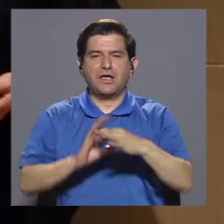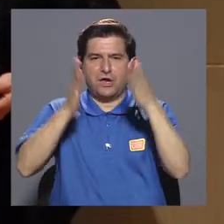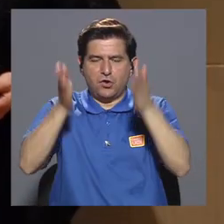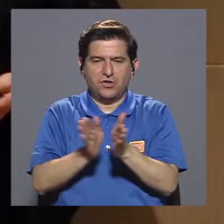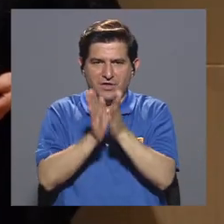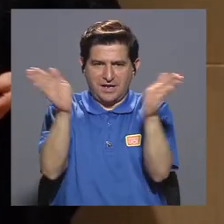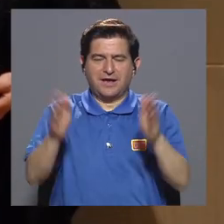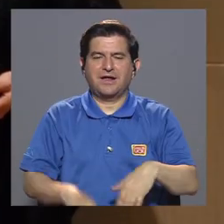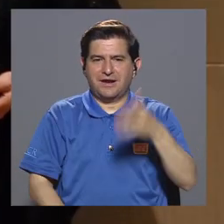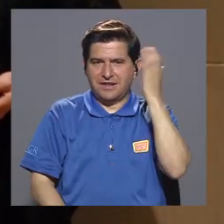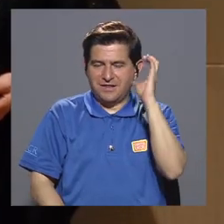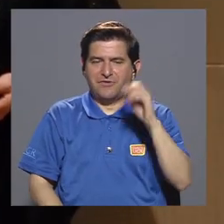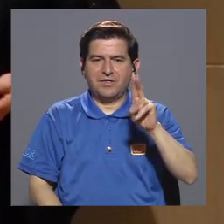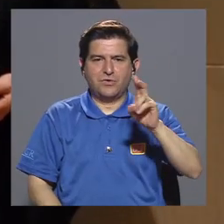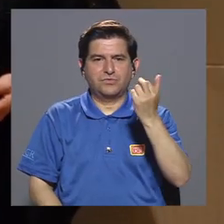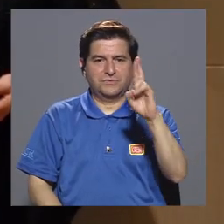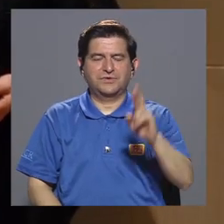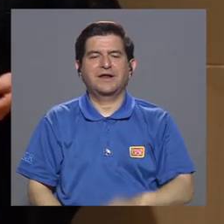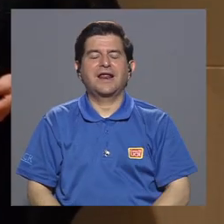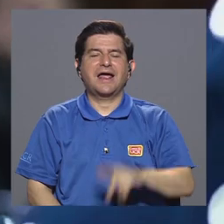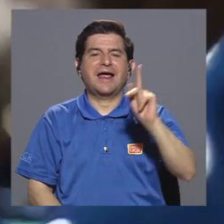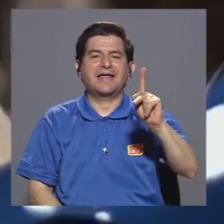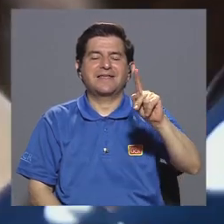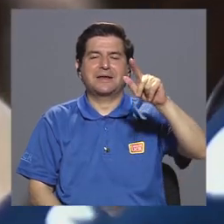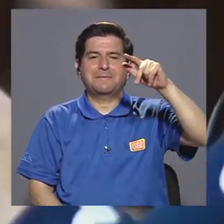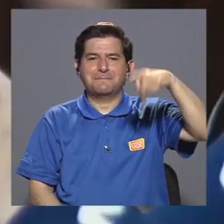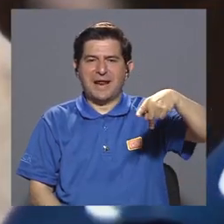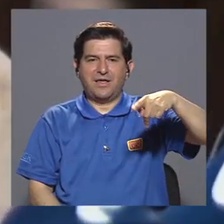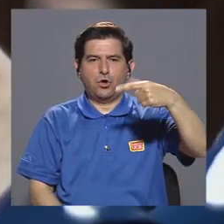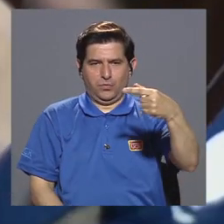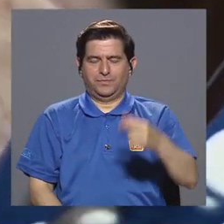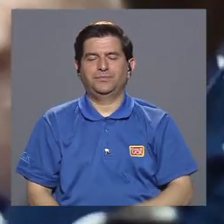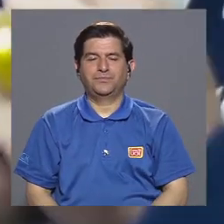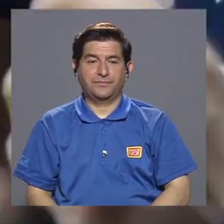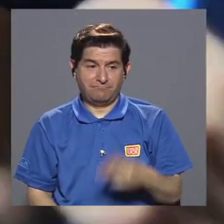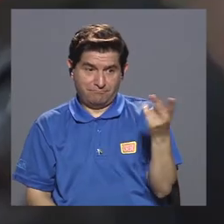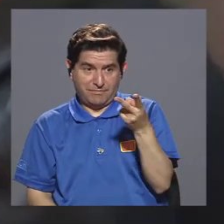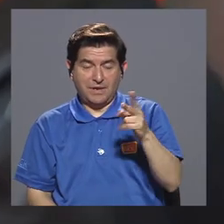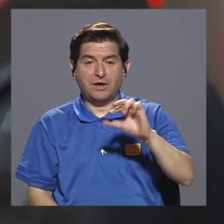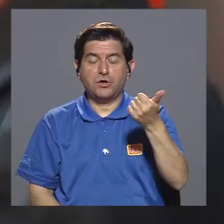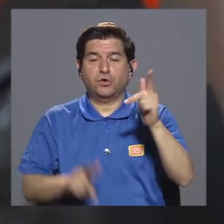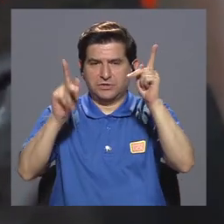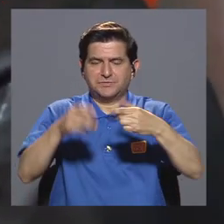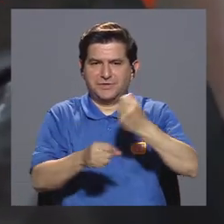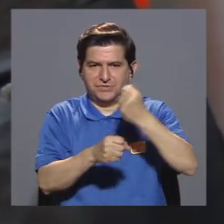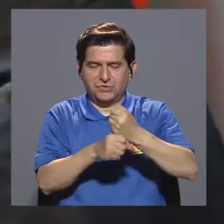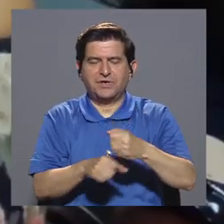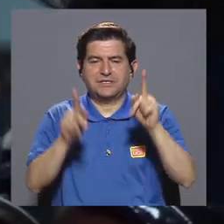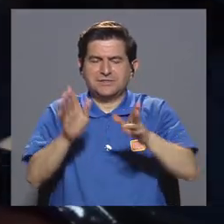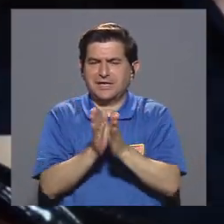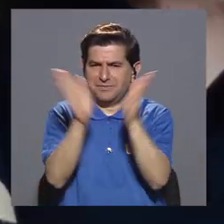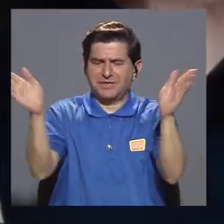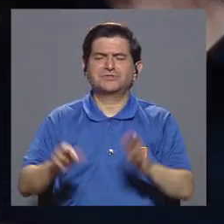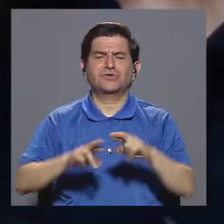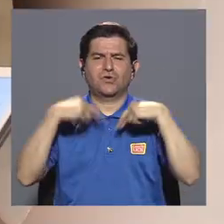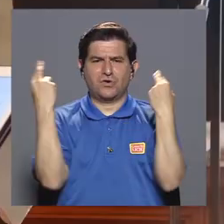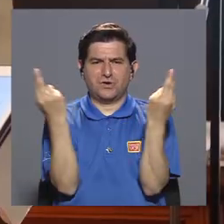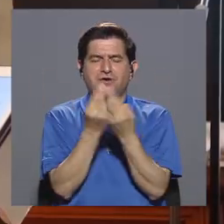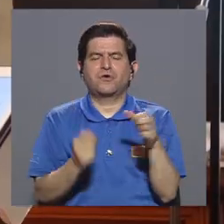Carbonell Vicente, y la coordinadora general de las radioemisoras de la UCR, Caterin Prado Goyenaga. Ellas, el resto del personal y el público en